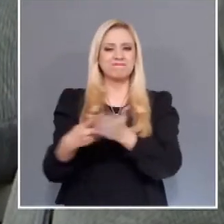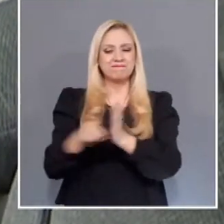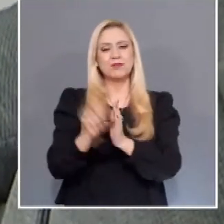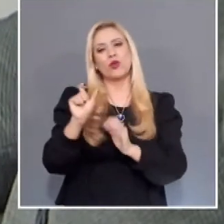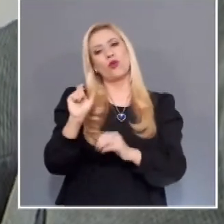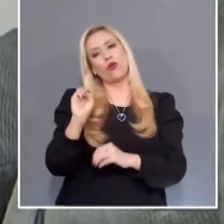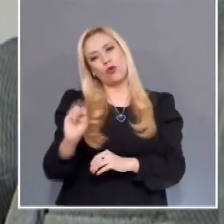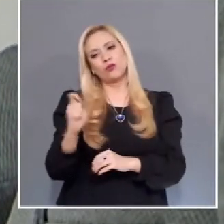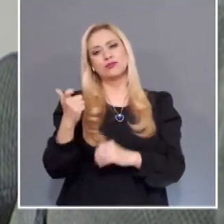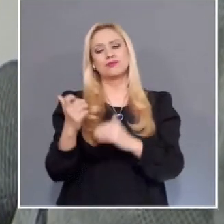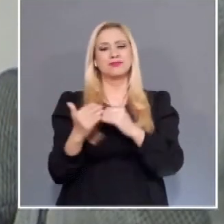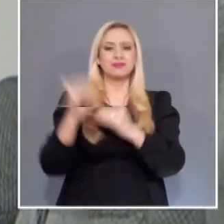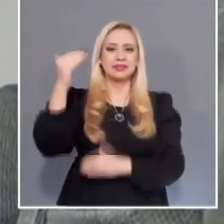Informativo, Laura Murillo.